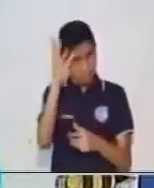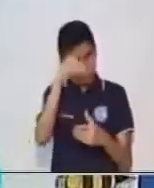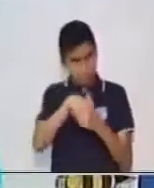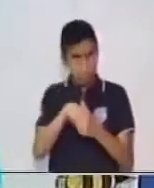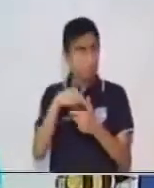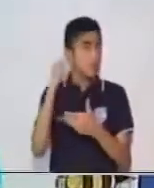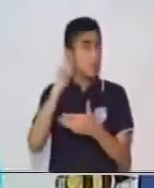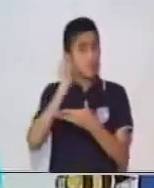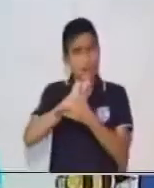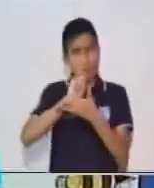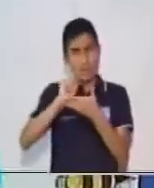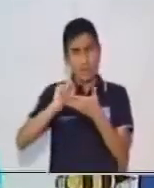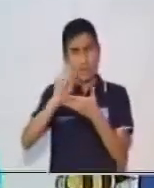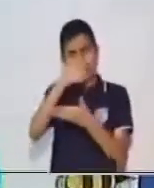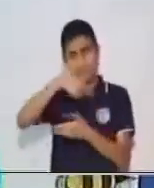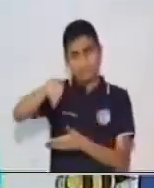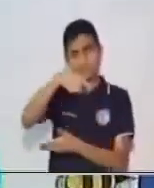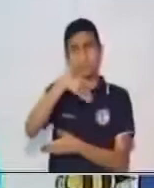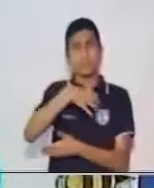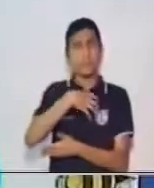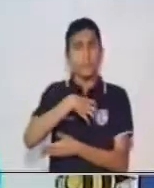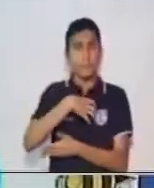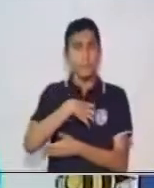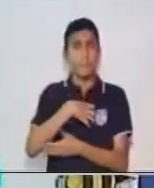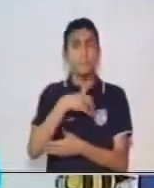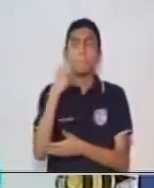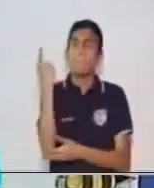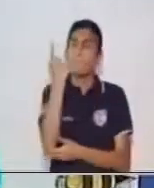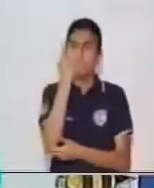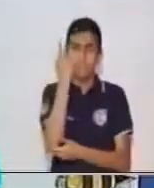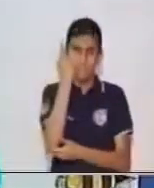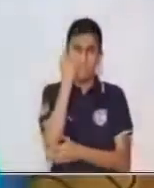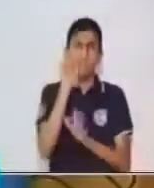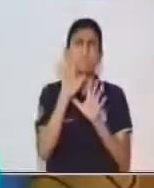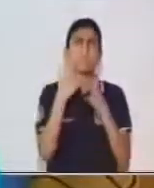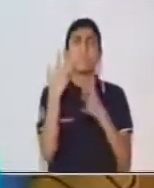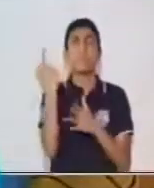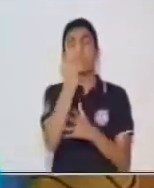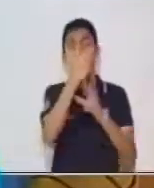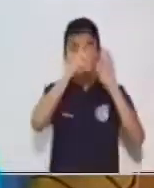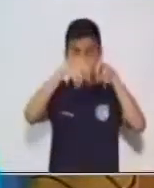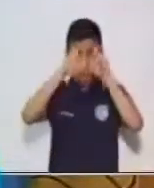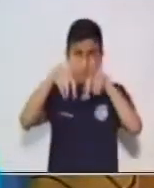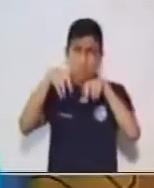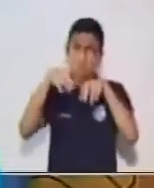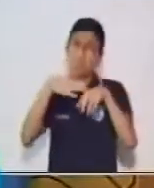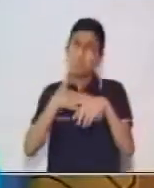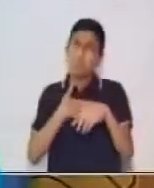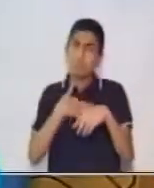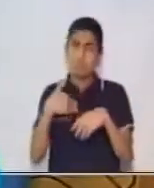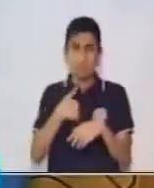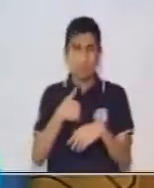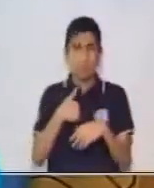gramática descriptiva y la gramática es muy importante que todos nosotros la manejemos. Más si nosotros estamos